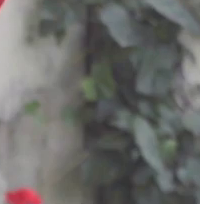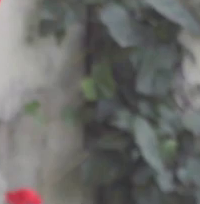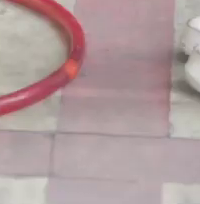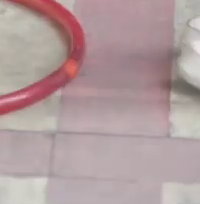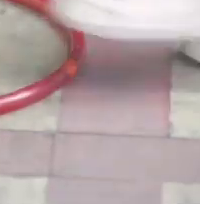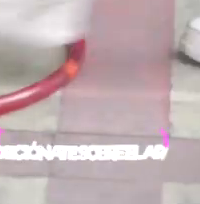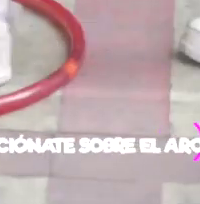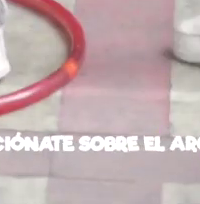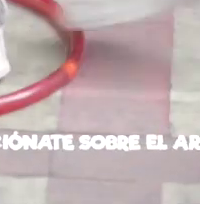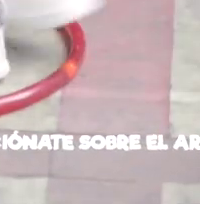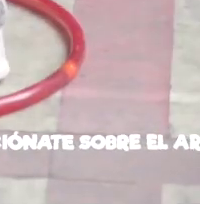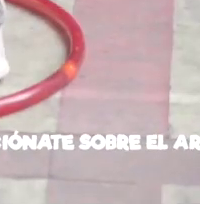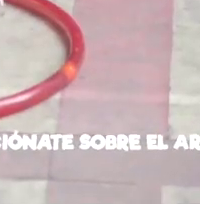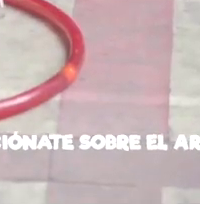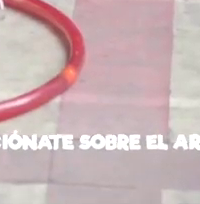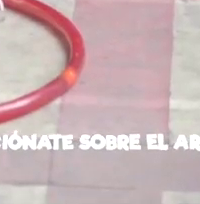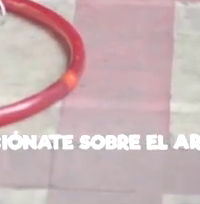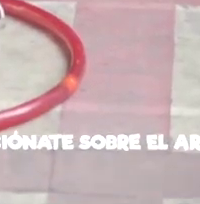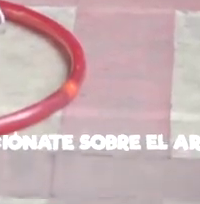pedalear un